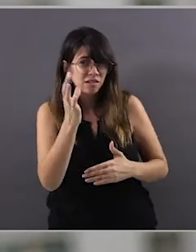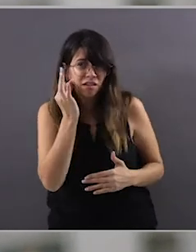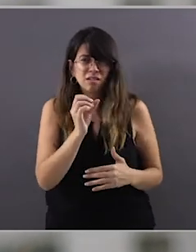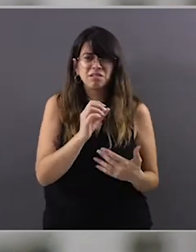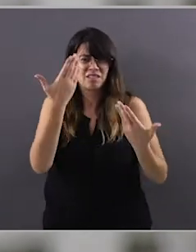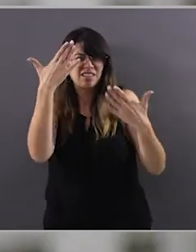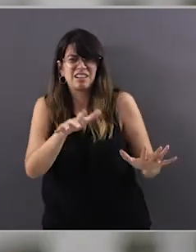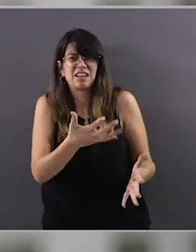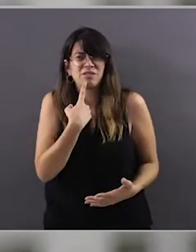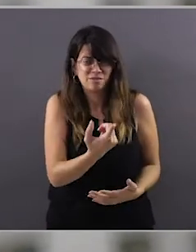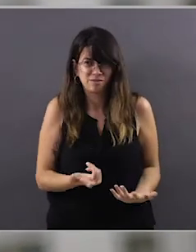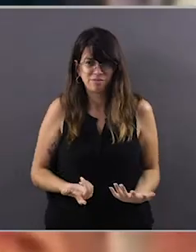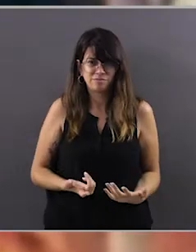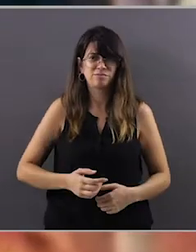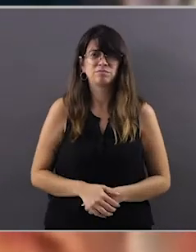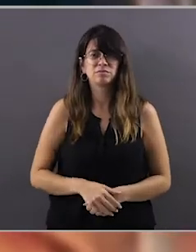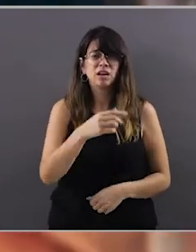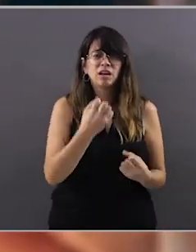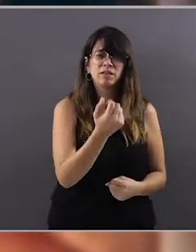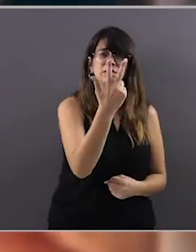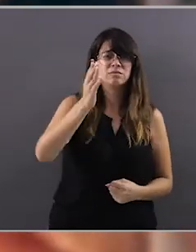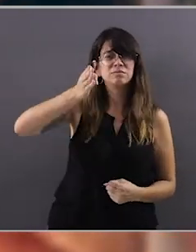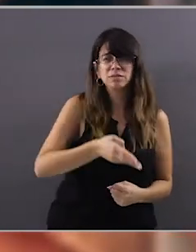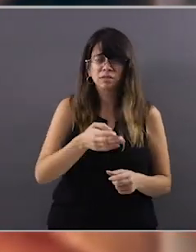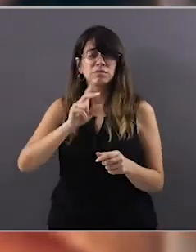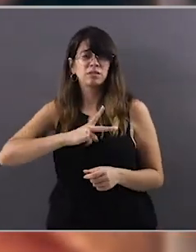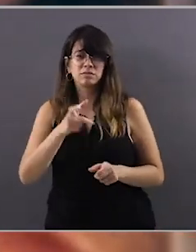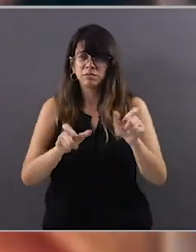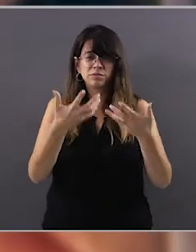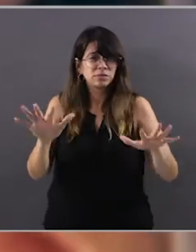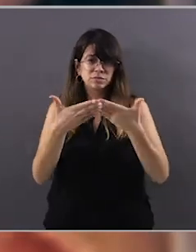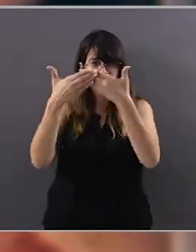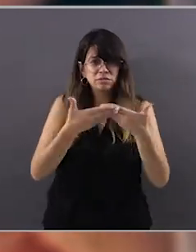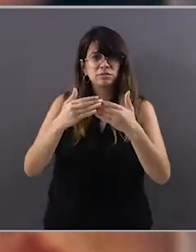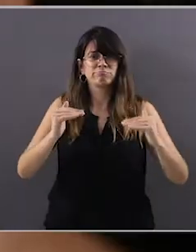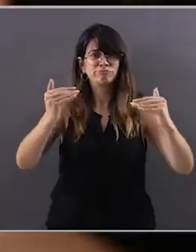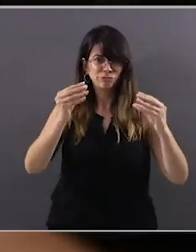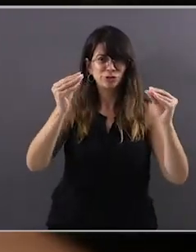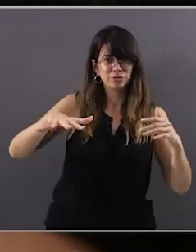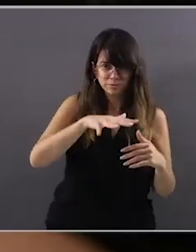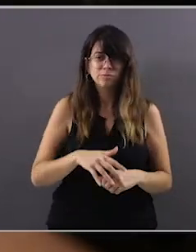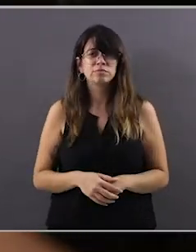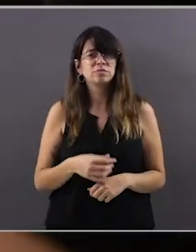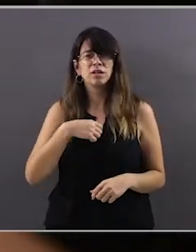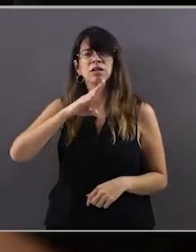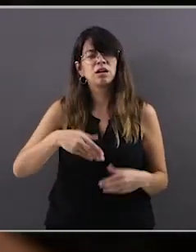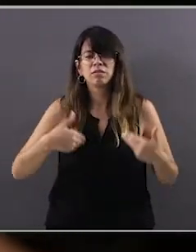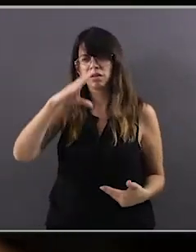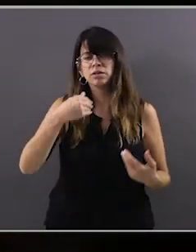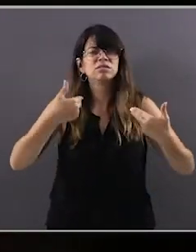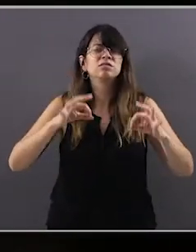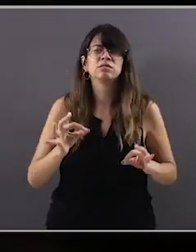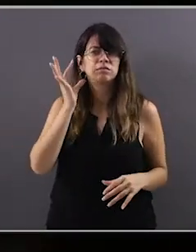hijo. No sé lo que es, venga a buscarlo. Esa fue la última vez que tuve un vínculo con la educación. Nunca fui un varón, siempre